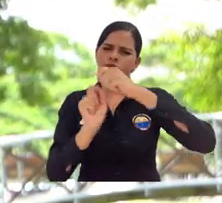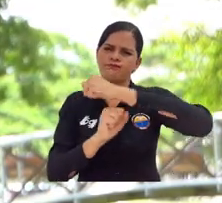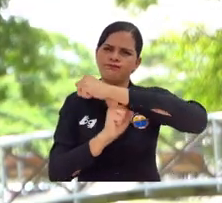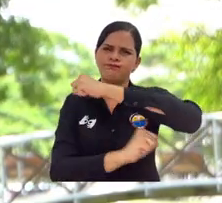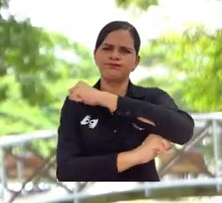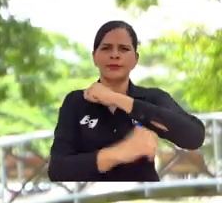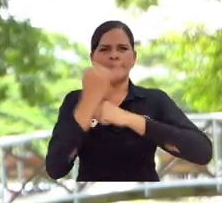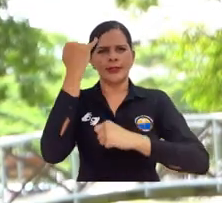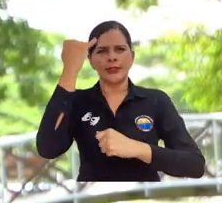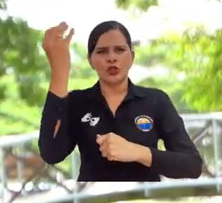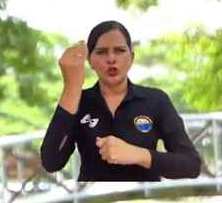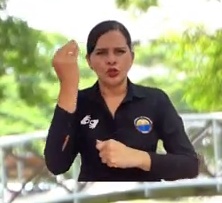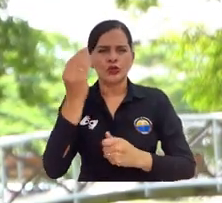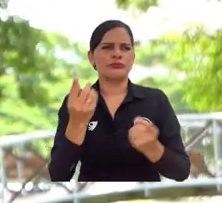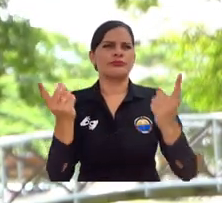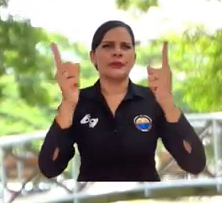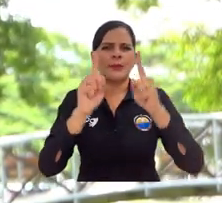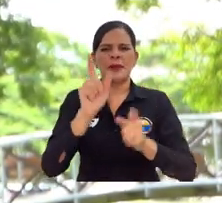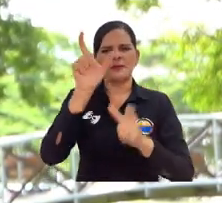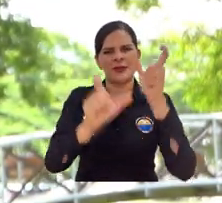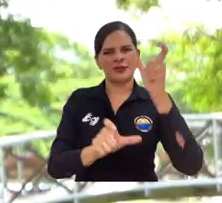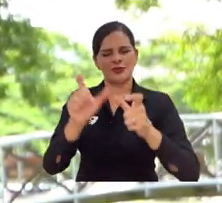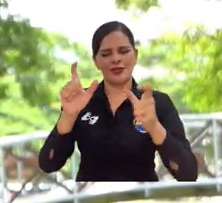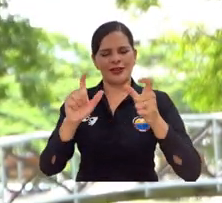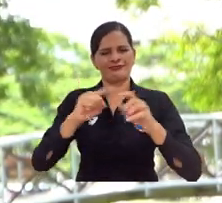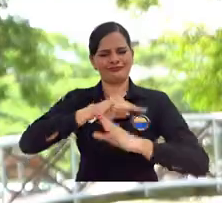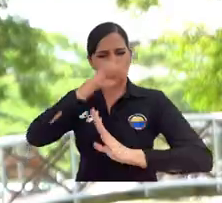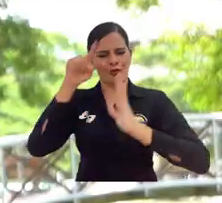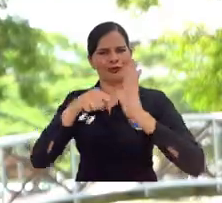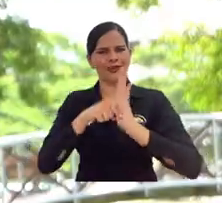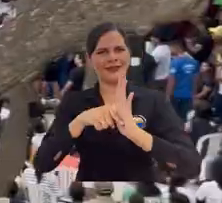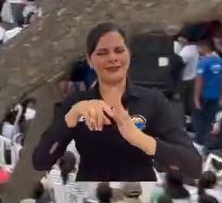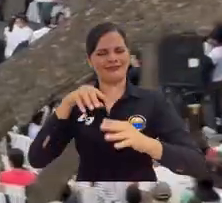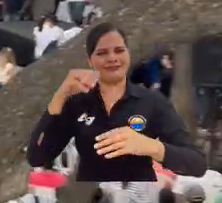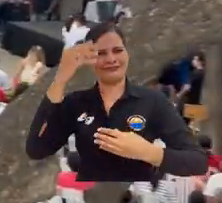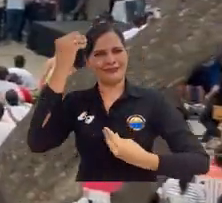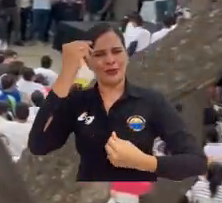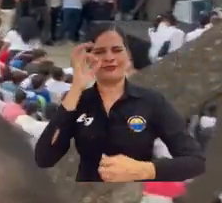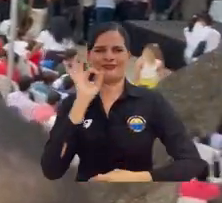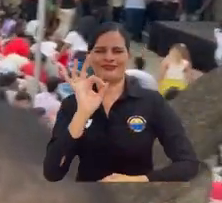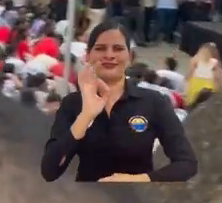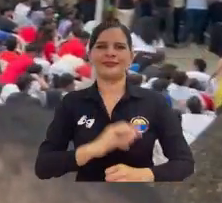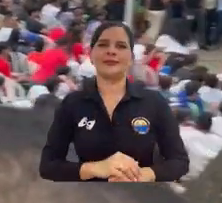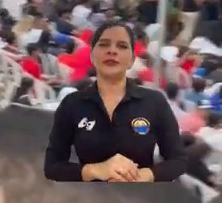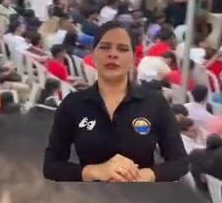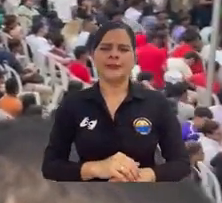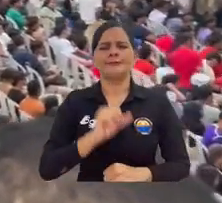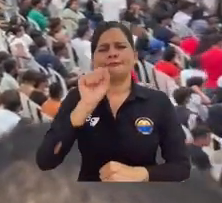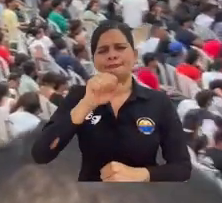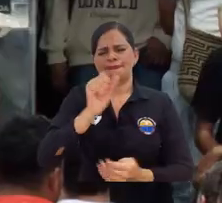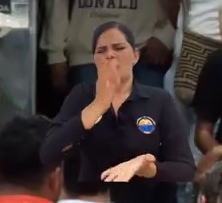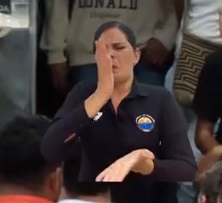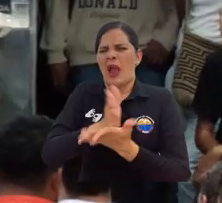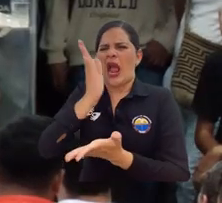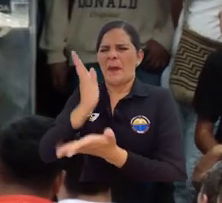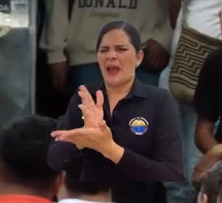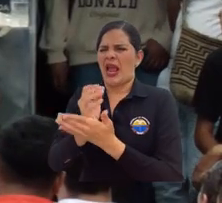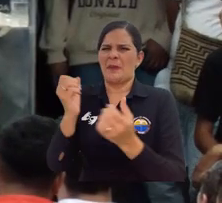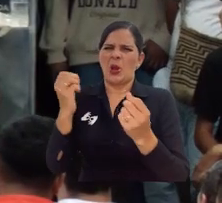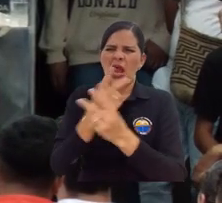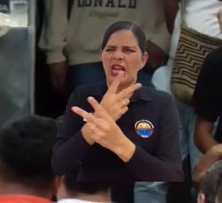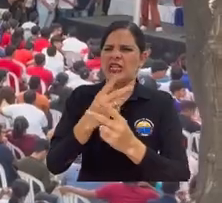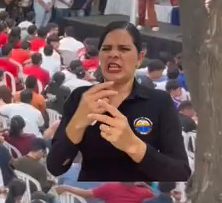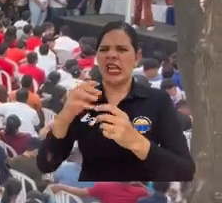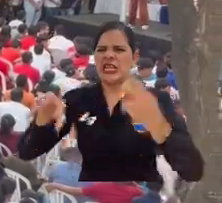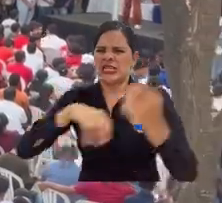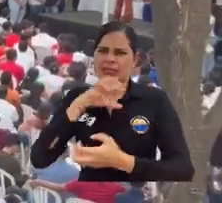fortalecer el pensamiento, pero por encima de todo, personas integrales. Ante los actos de violencia que infortunadamente se presentaron